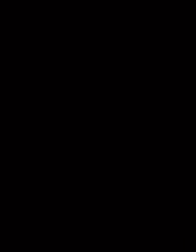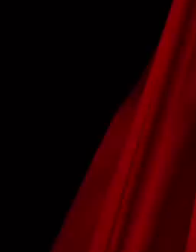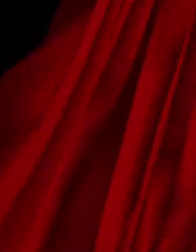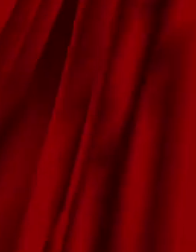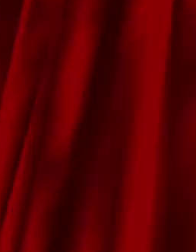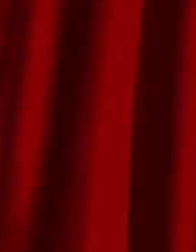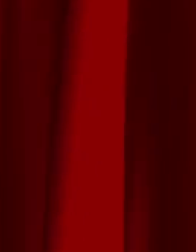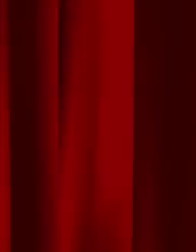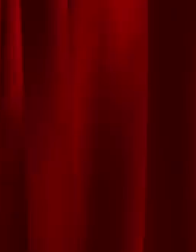no se puede saber.